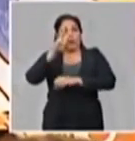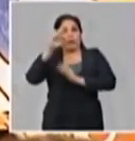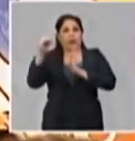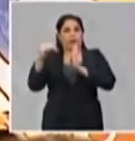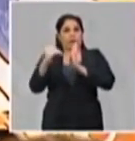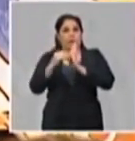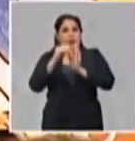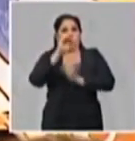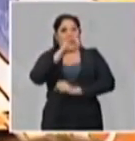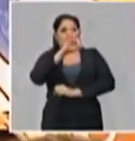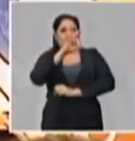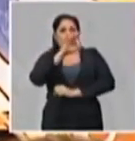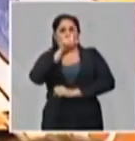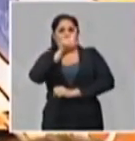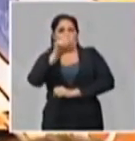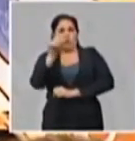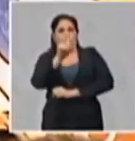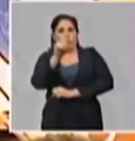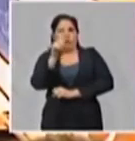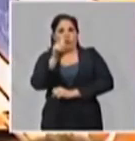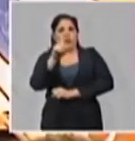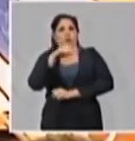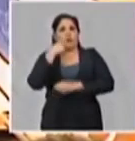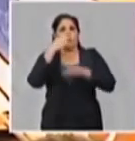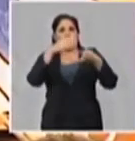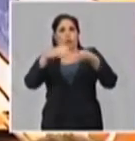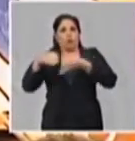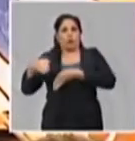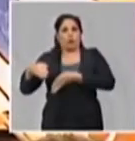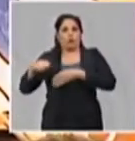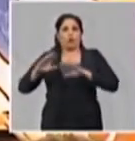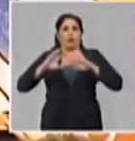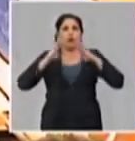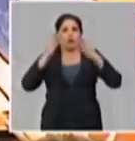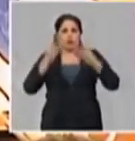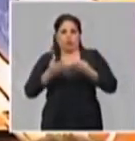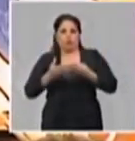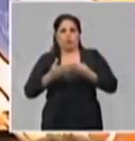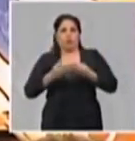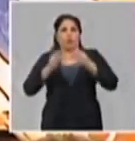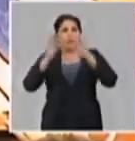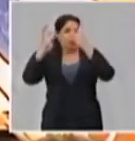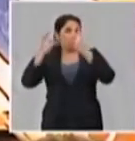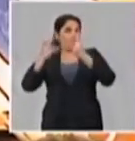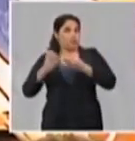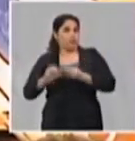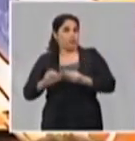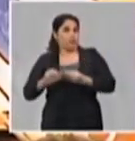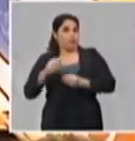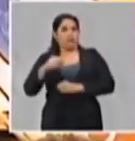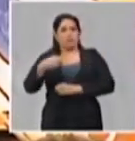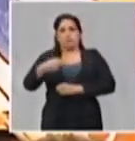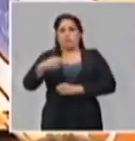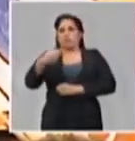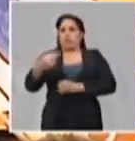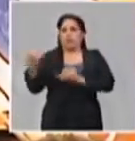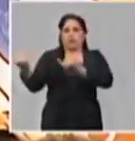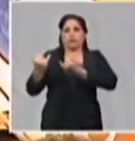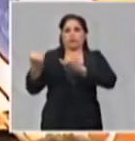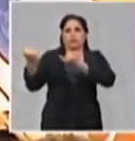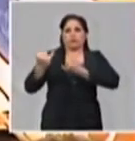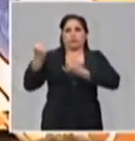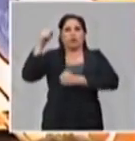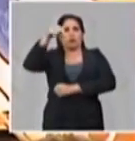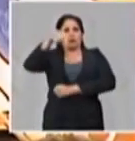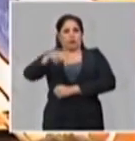.811 fallecidos en el mundo. Es decir, estas cifras constantemente están actualizándose